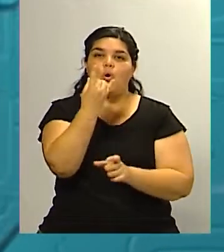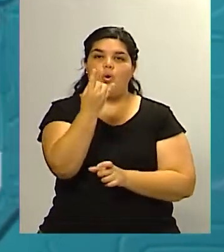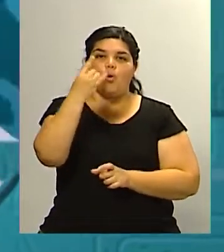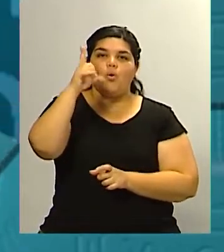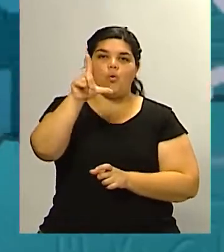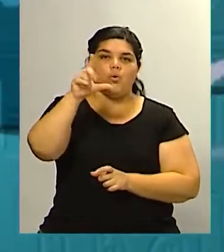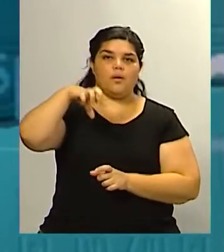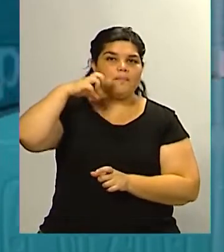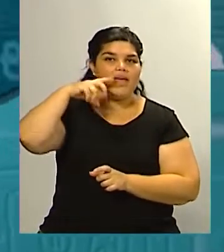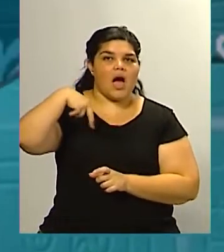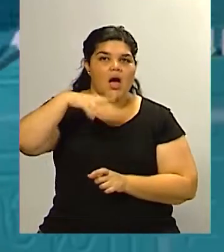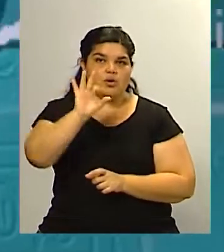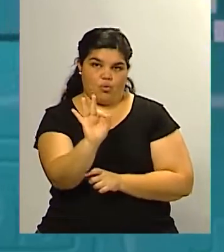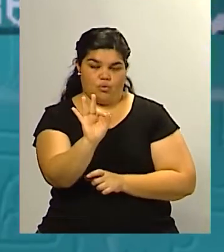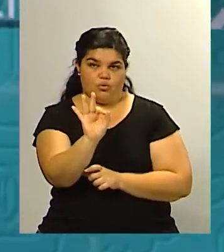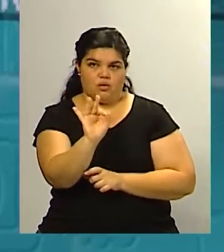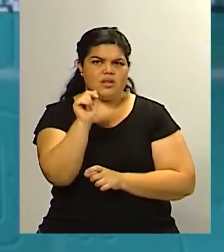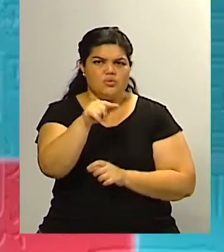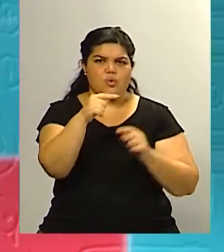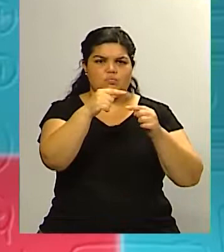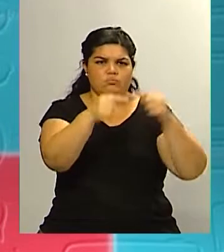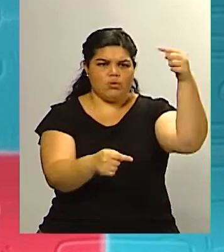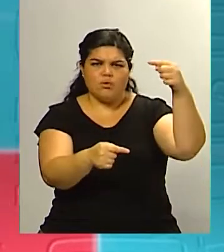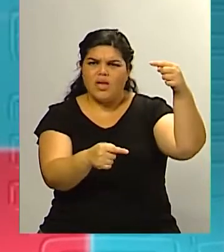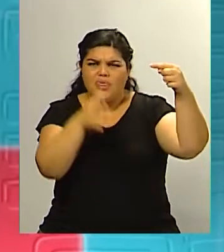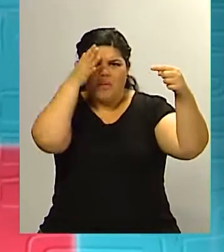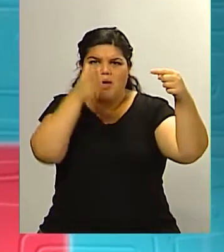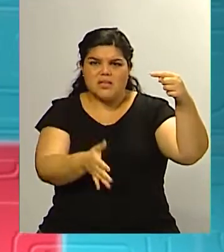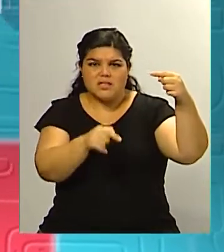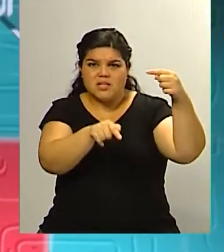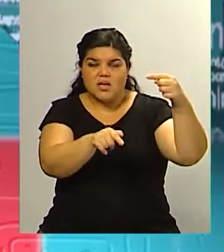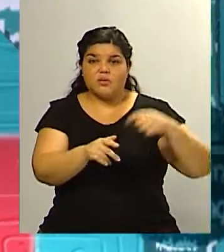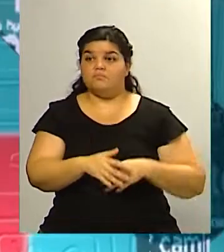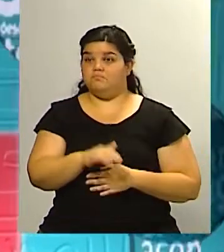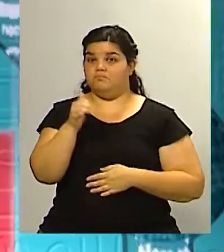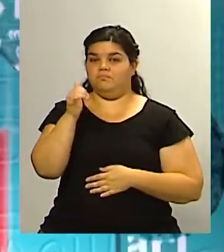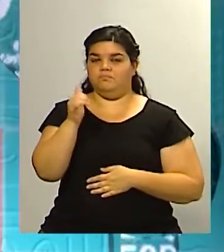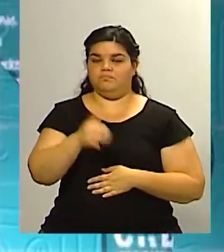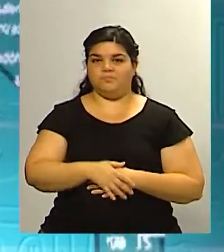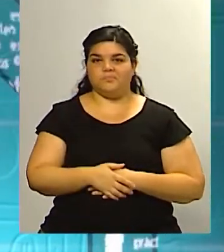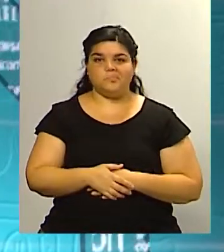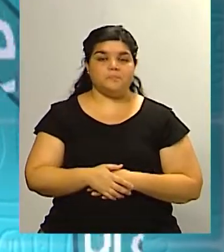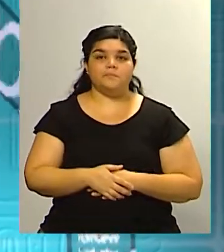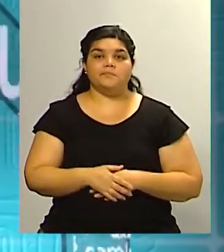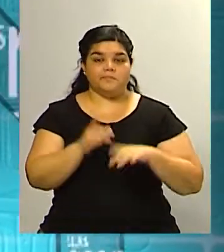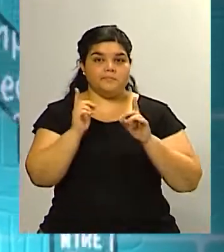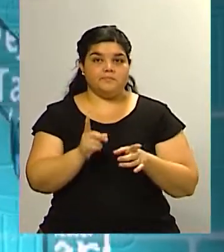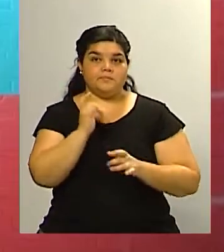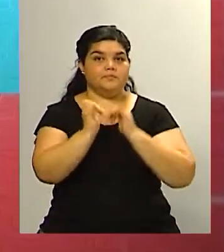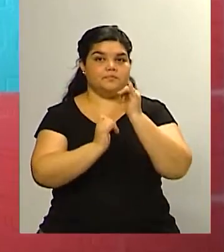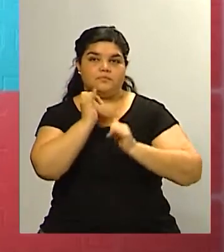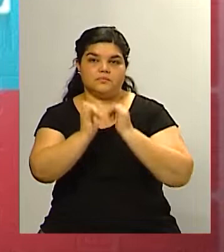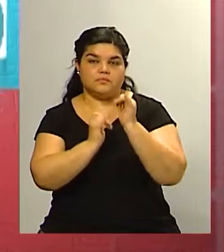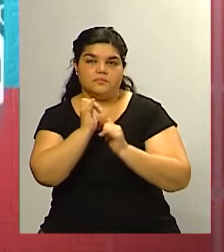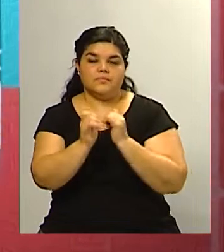diferencia en números era muy pronunciada ¿no? sí primero y principal tiene que ver también mucho